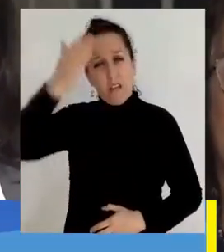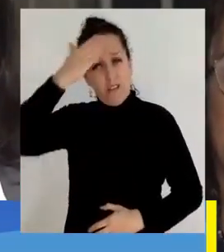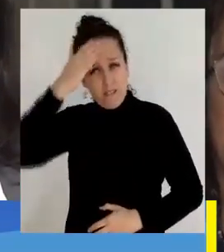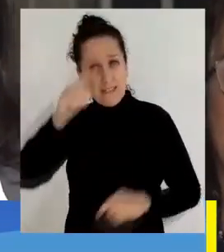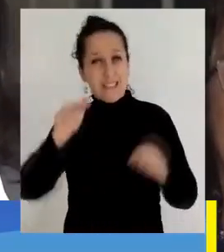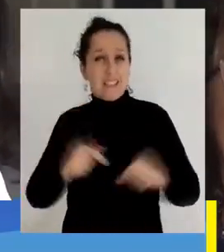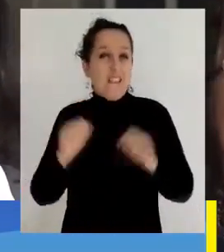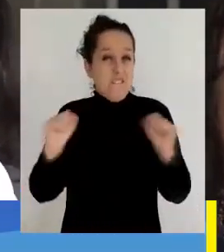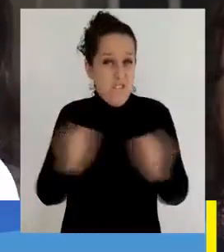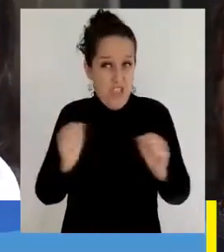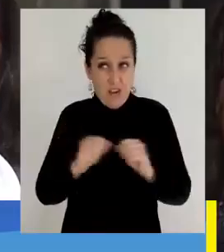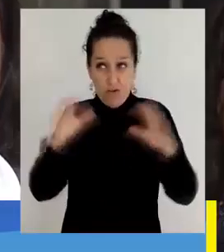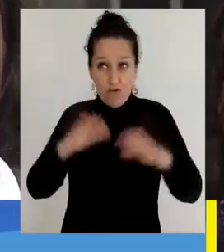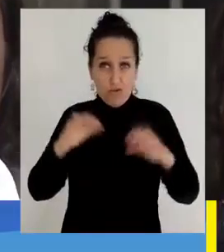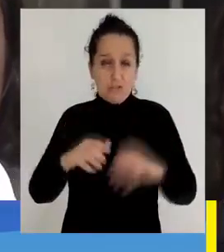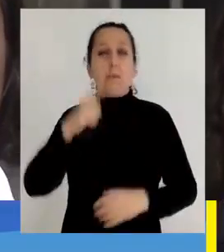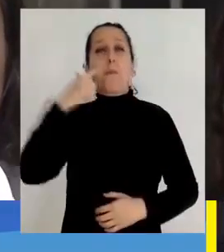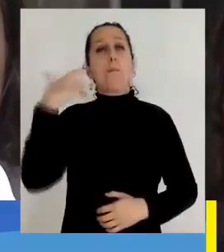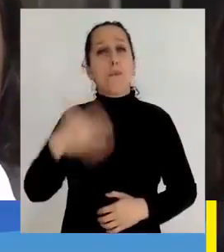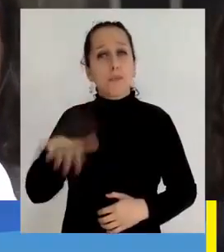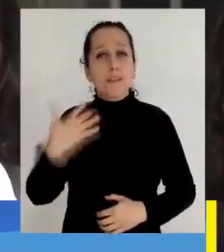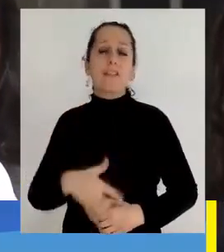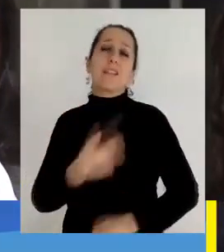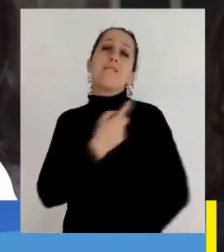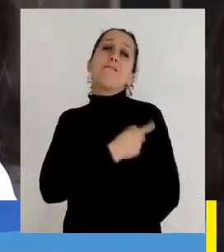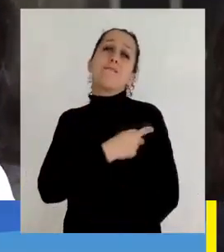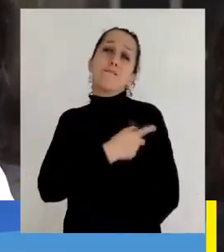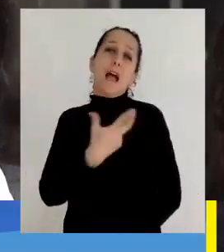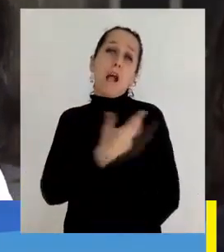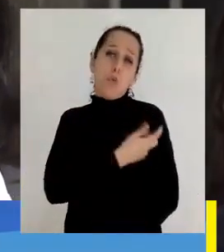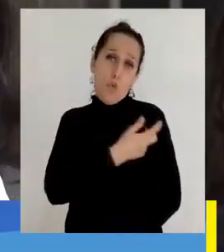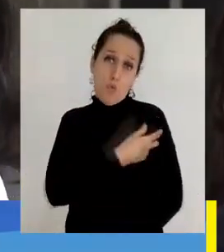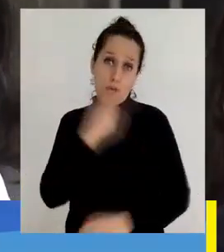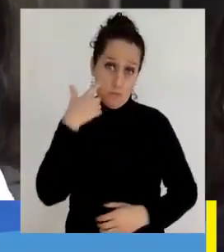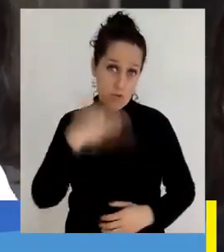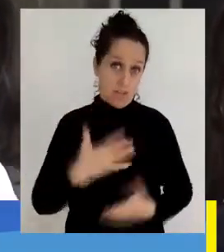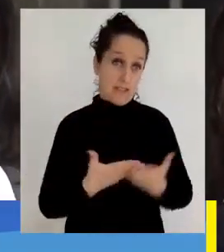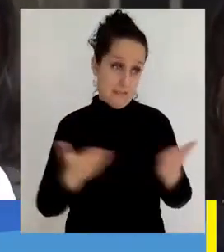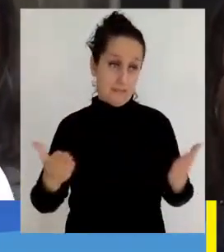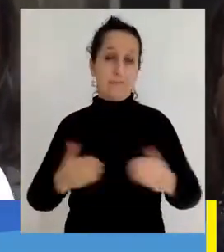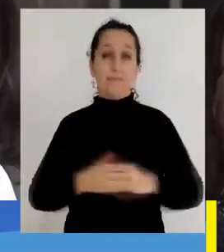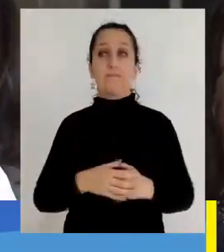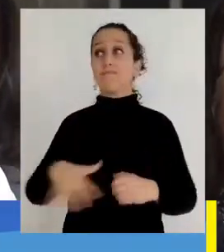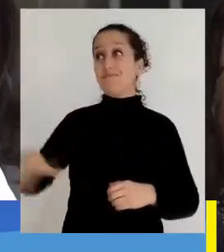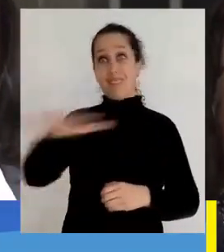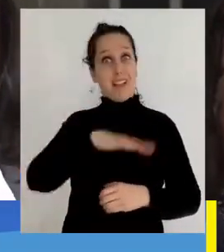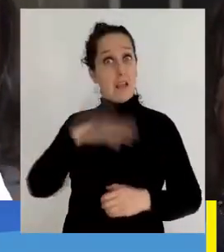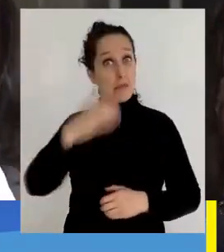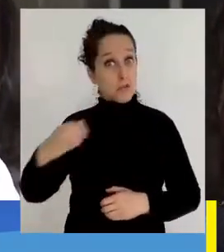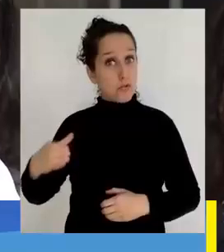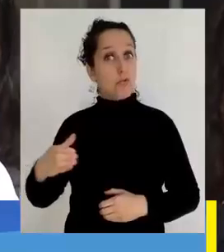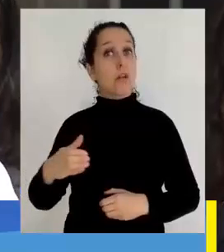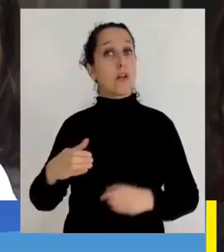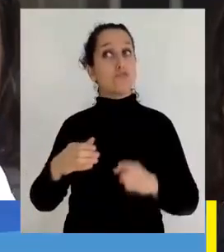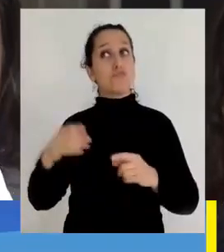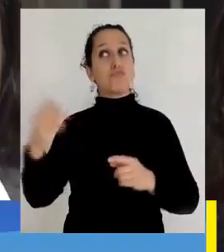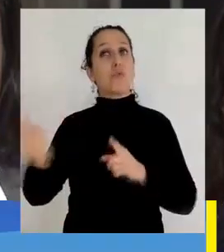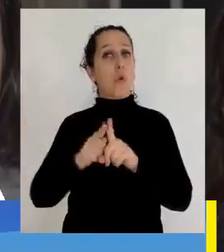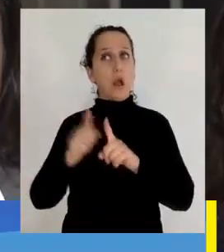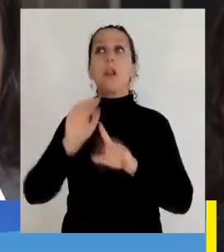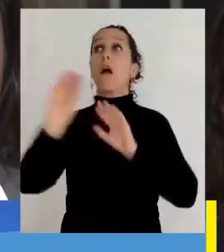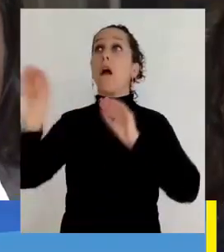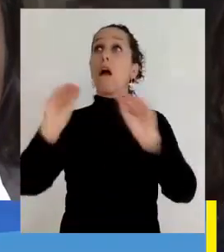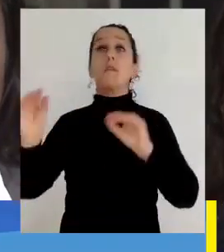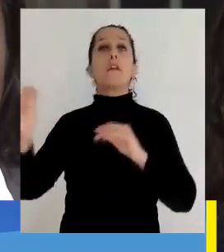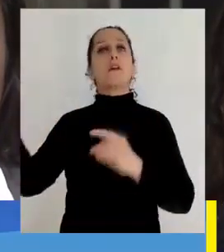estacionales, o sea, de invierno, es muy importante el tema de la vacunación. Afortunadamente, nuestra población en este sector ha